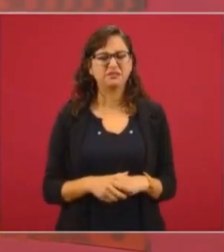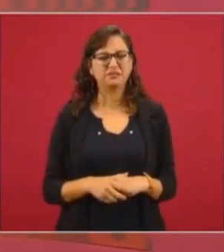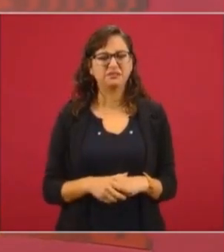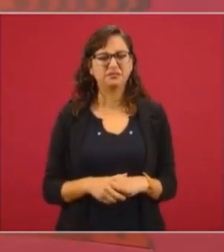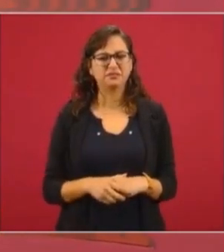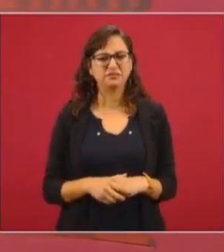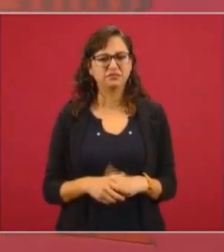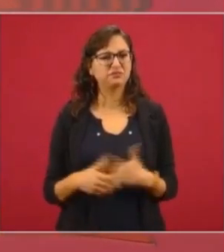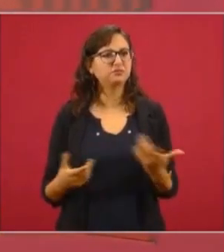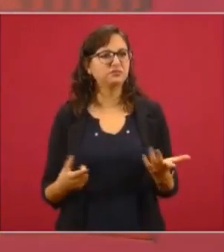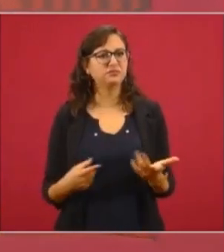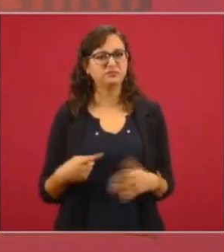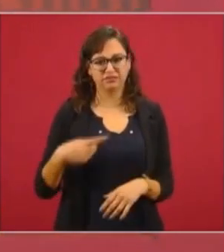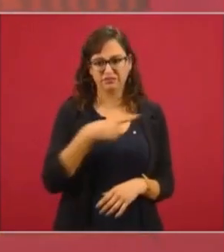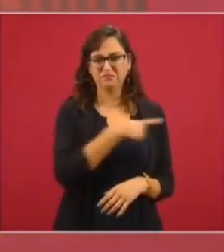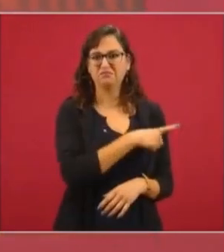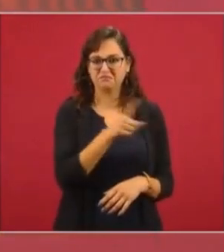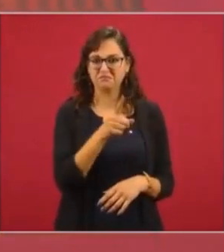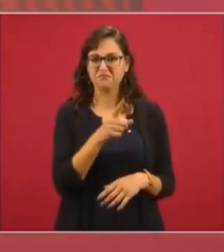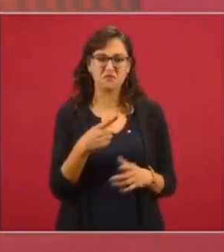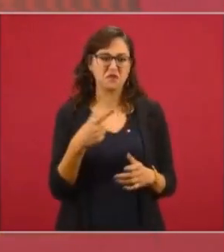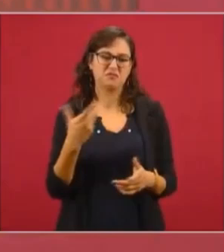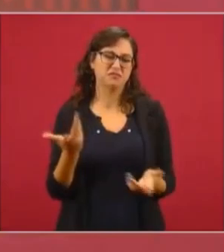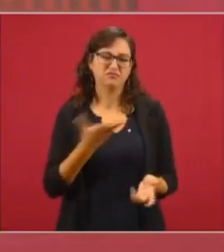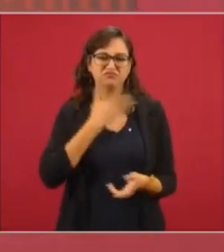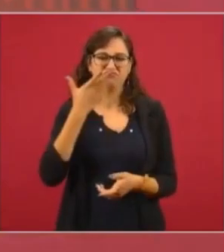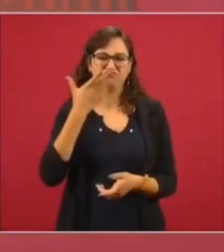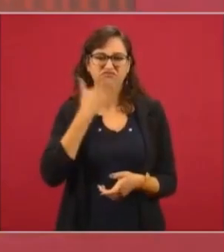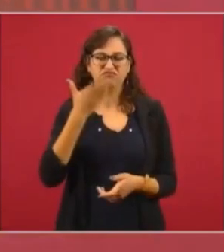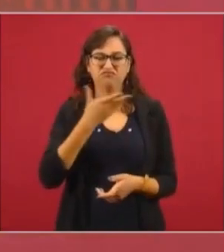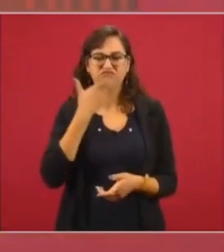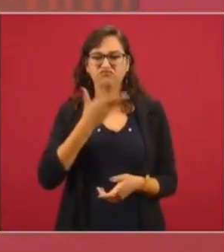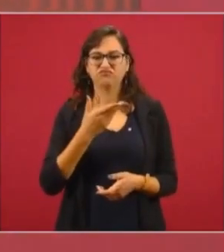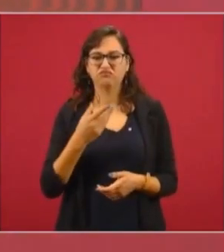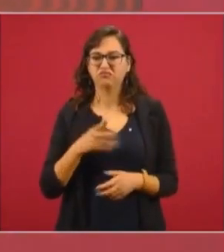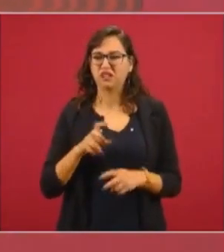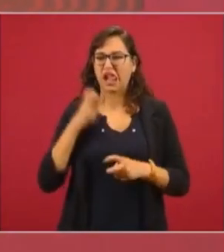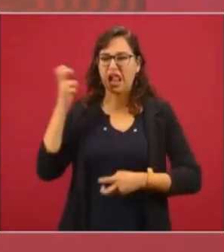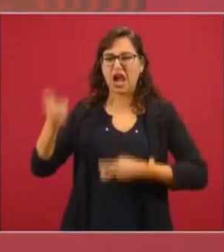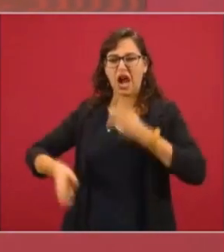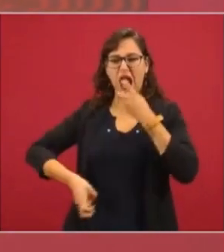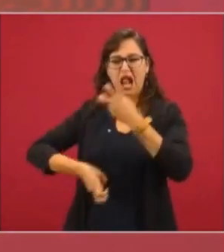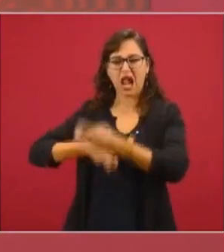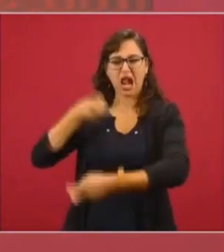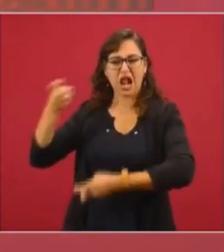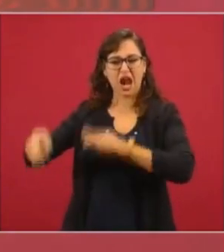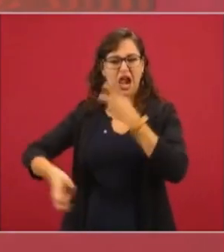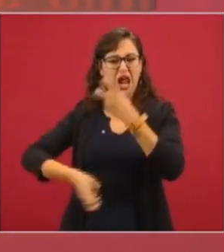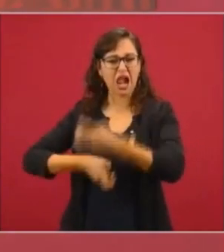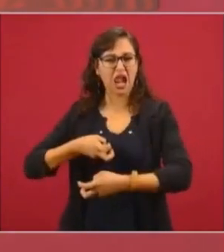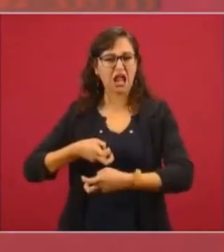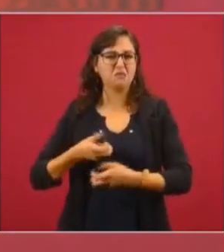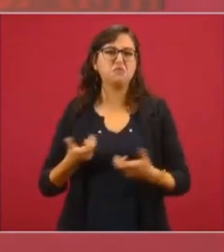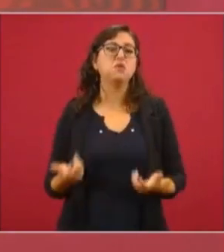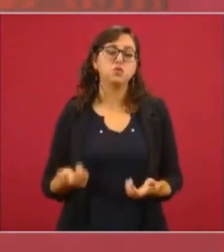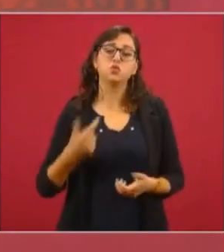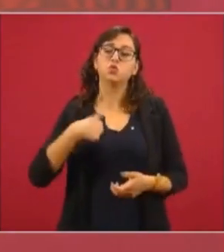se utiliza para justificar el despojo y las atrocidades.